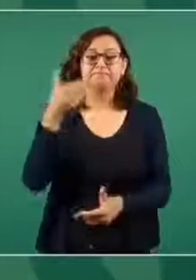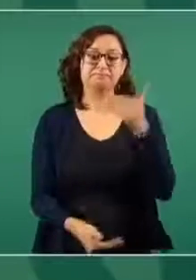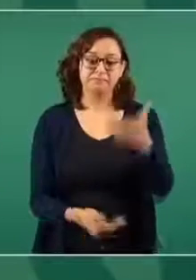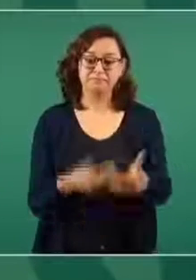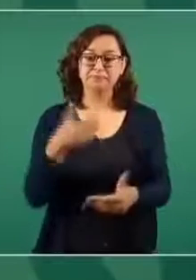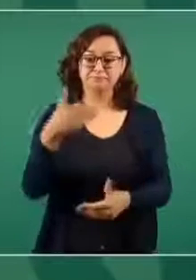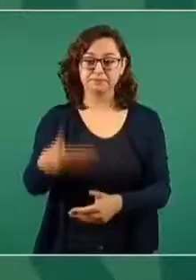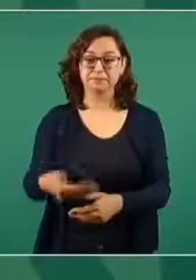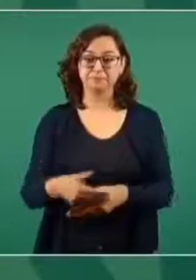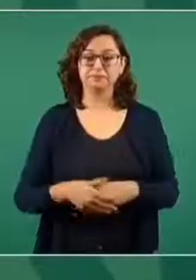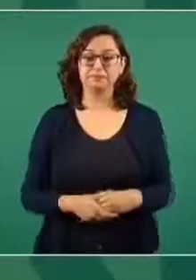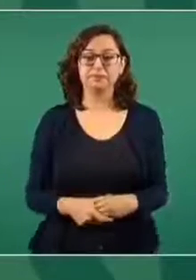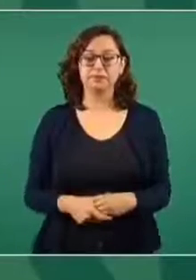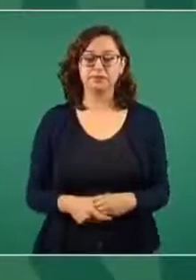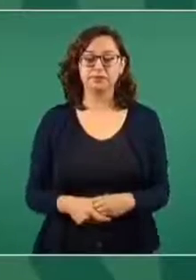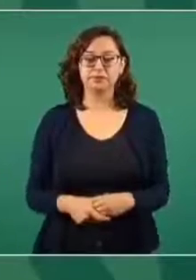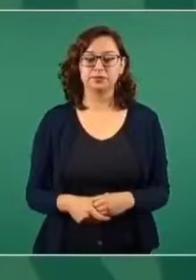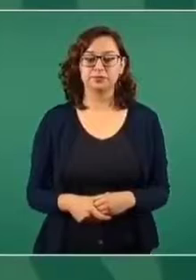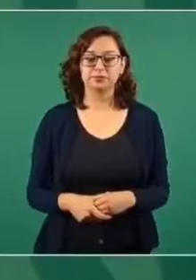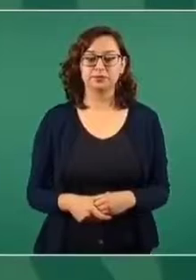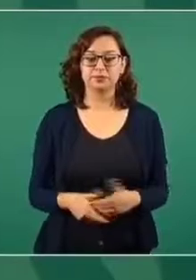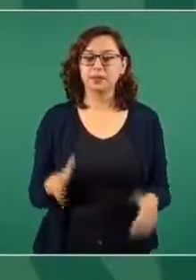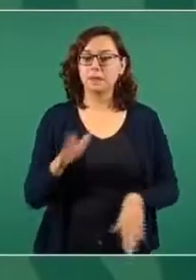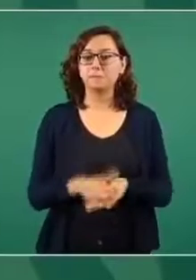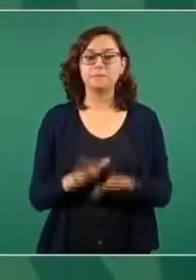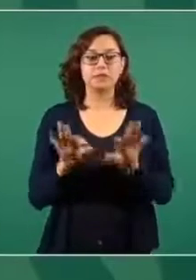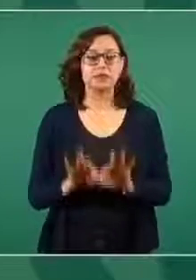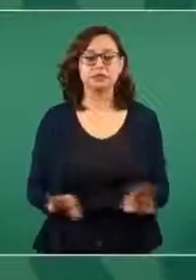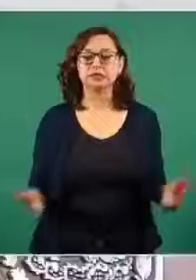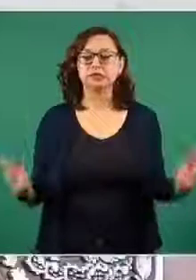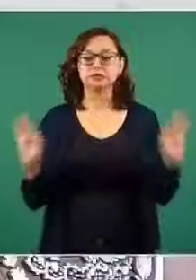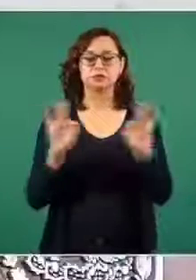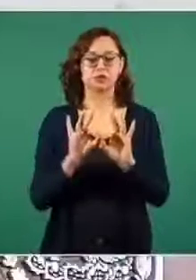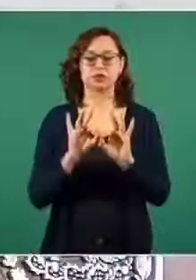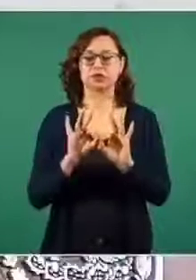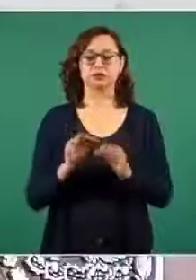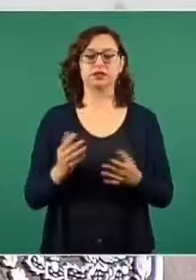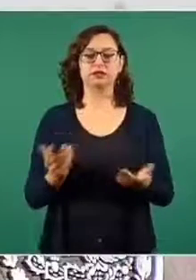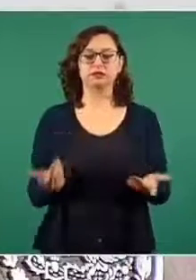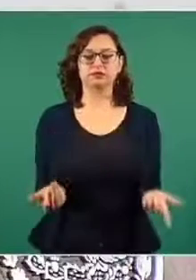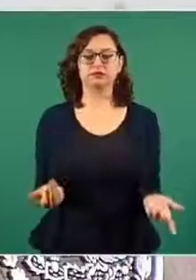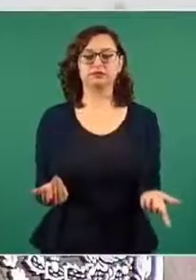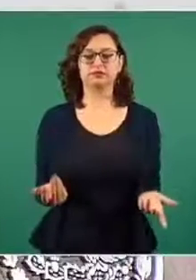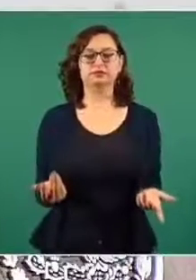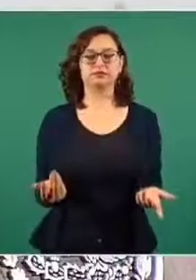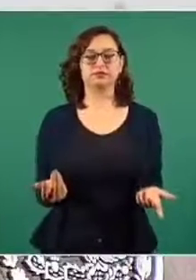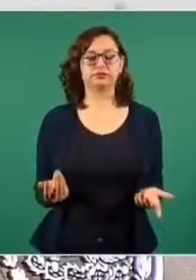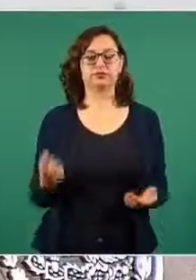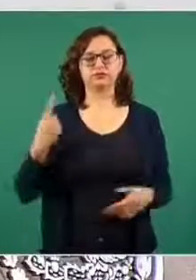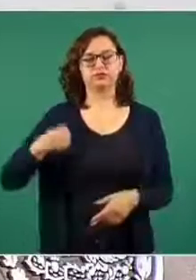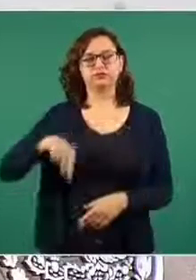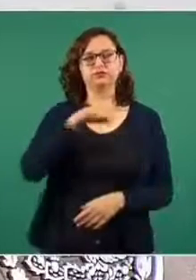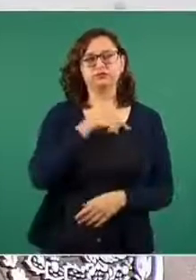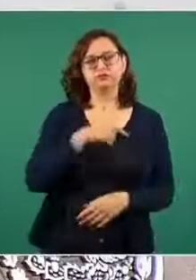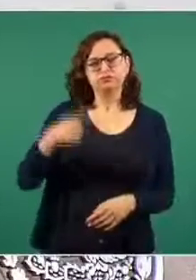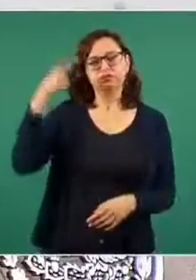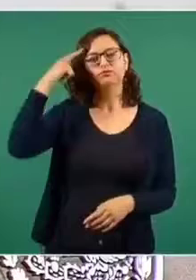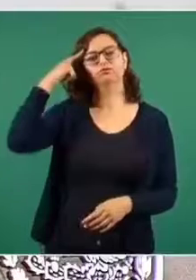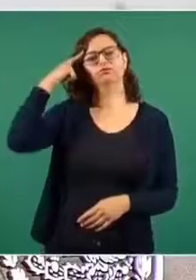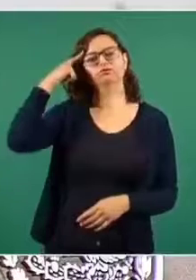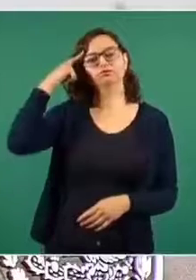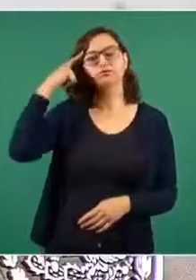destacado, lo que debemos de tener presente